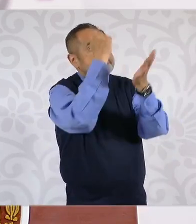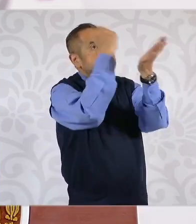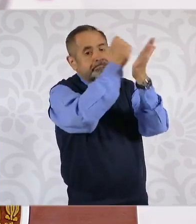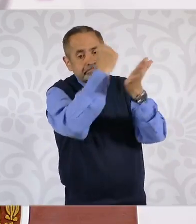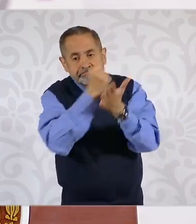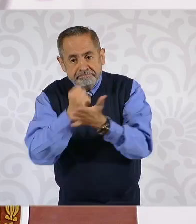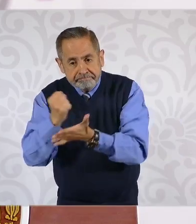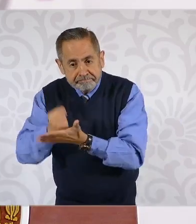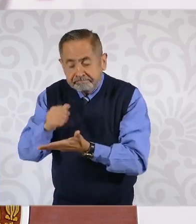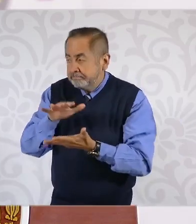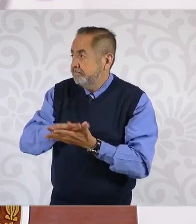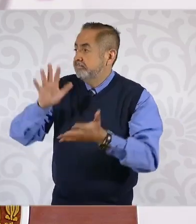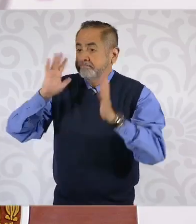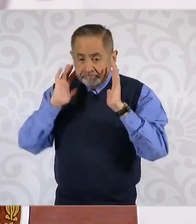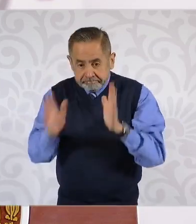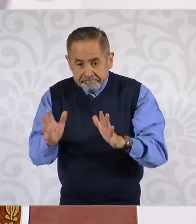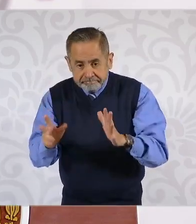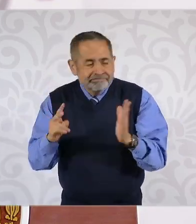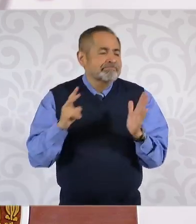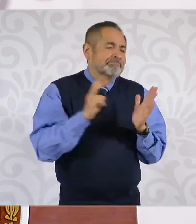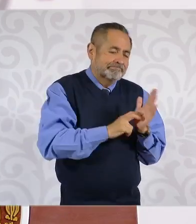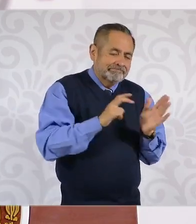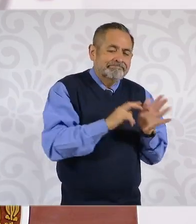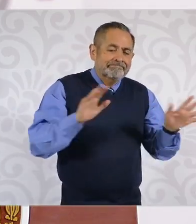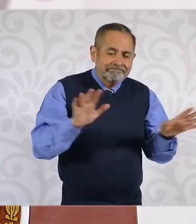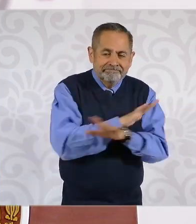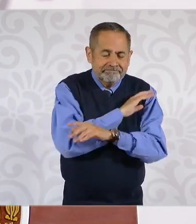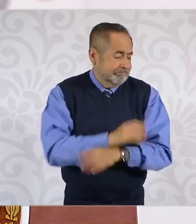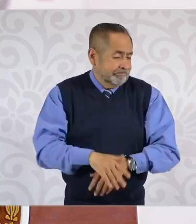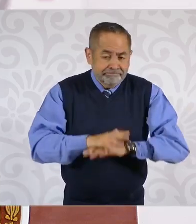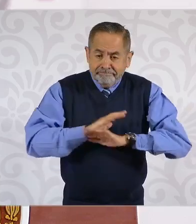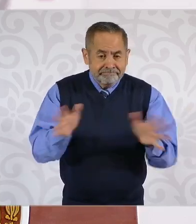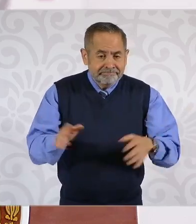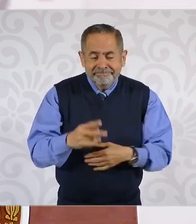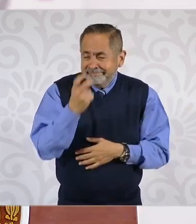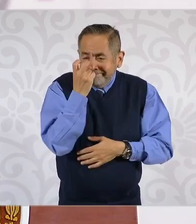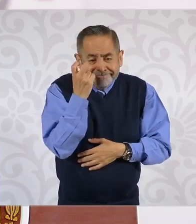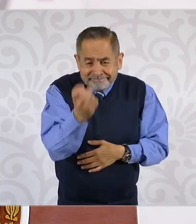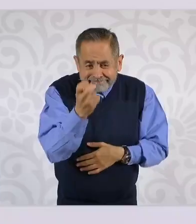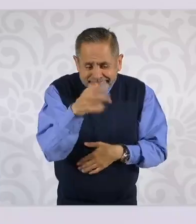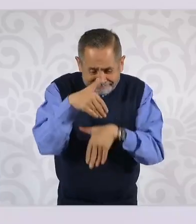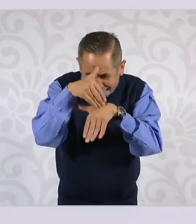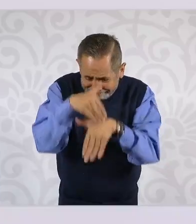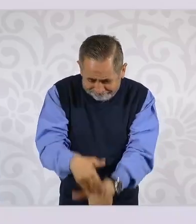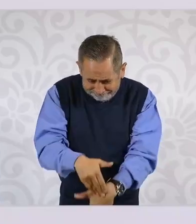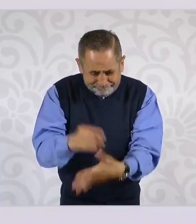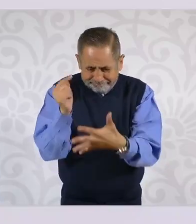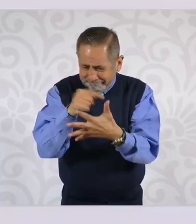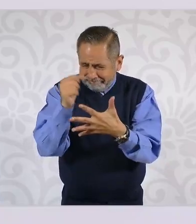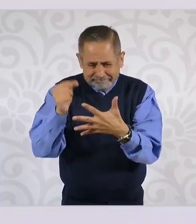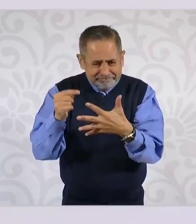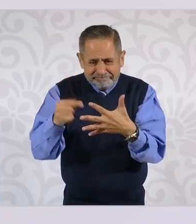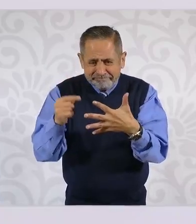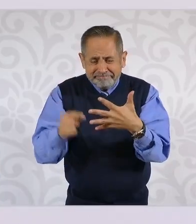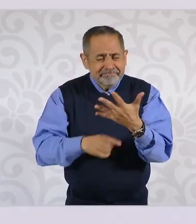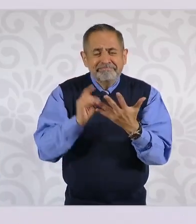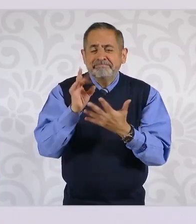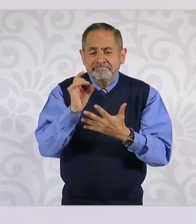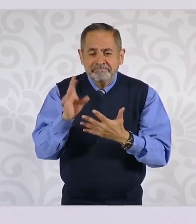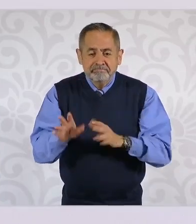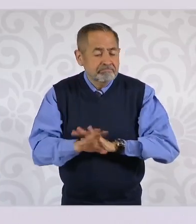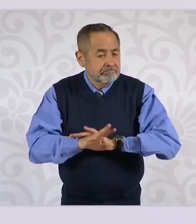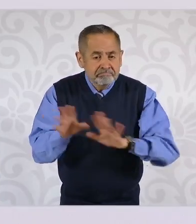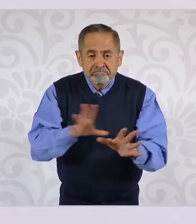Se presenta una modificación a la manera en que se elige